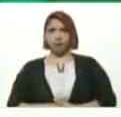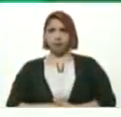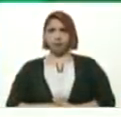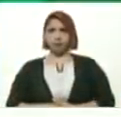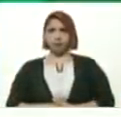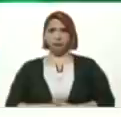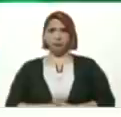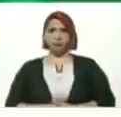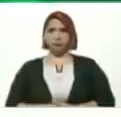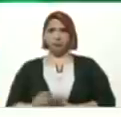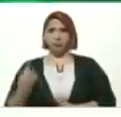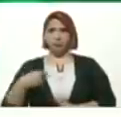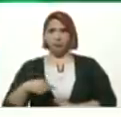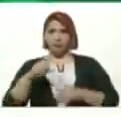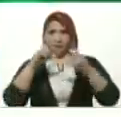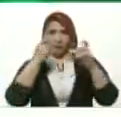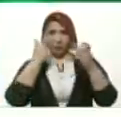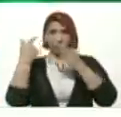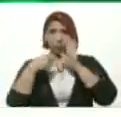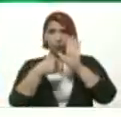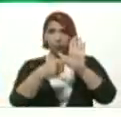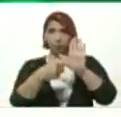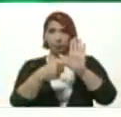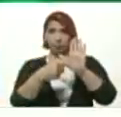Yo tengo una foto Aquí Si quiere Se la muestro